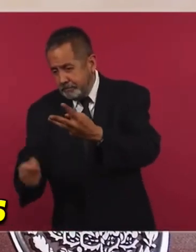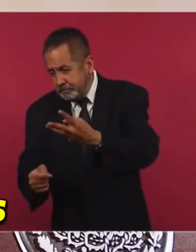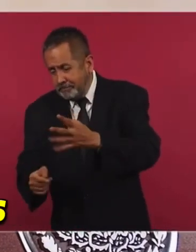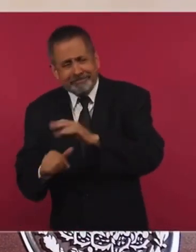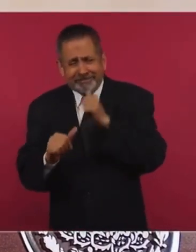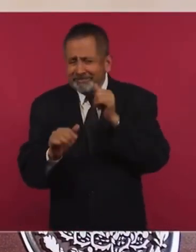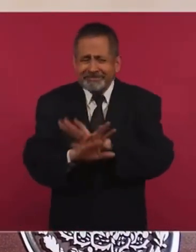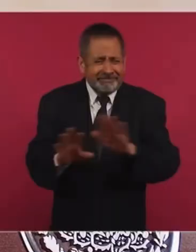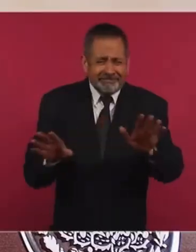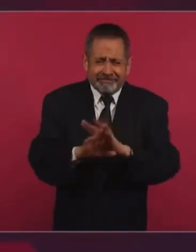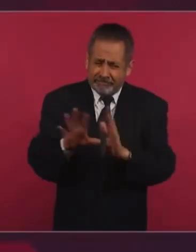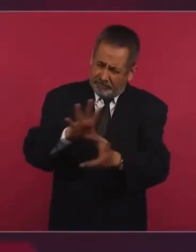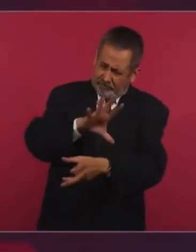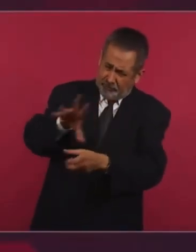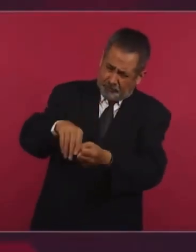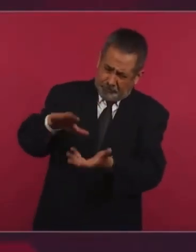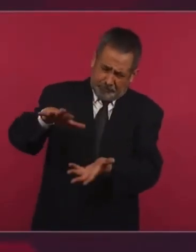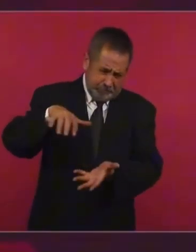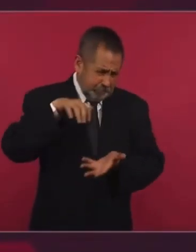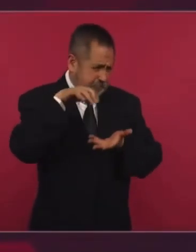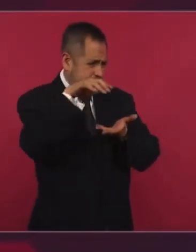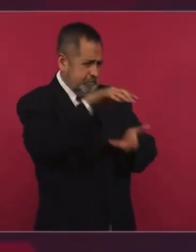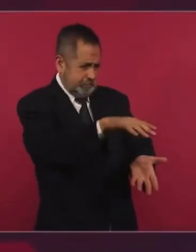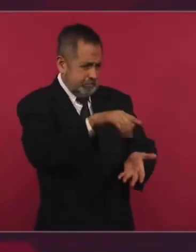conjeturas. Por eso